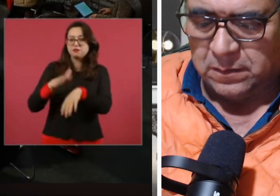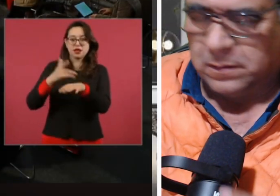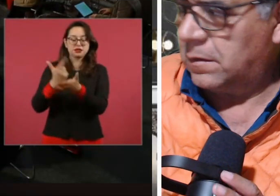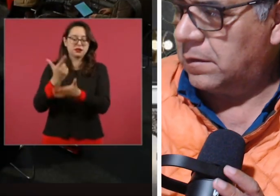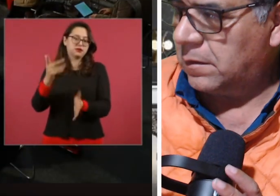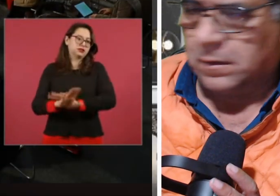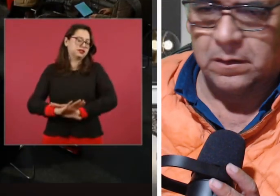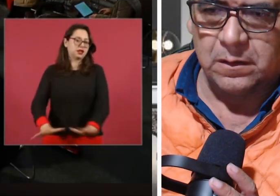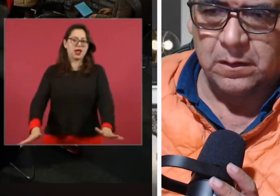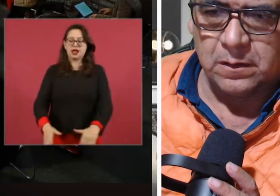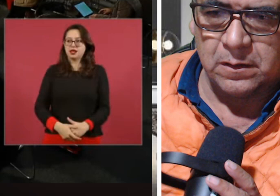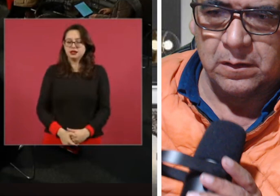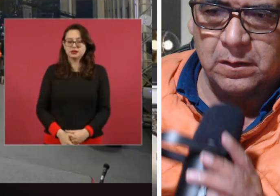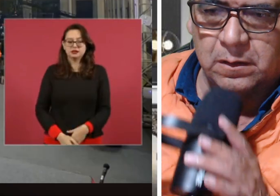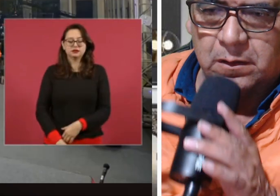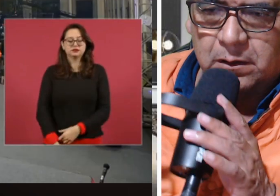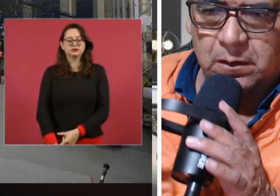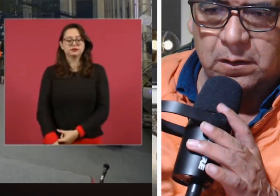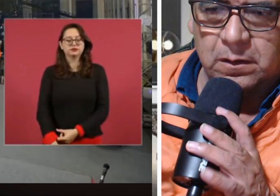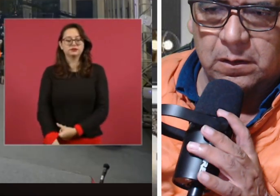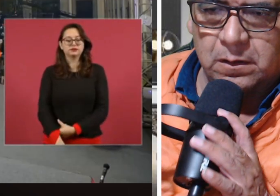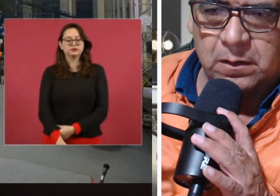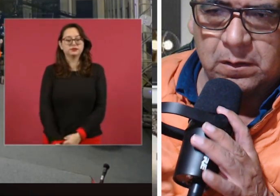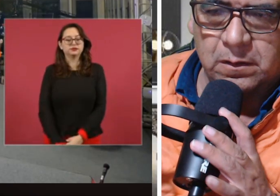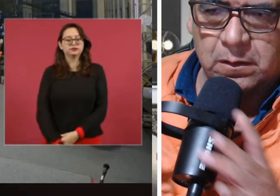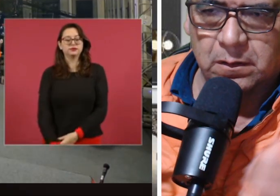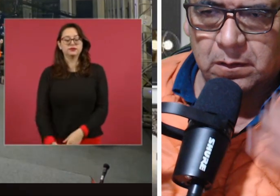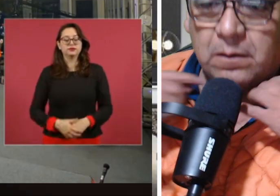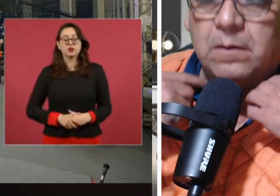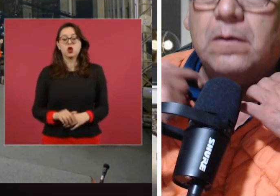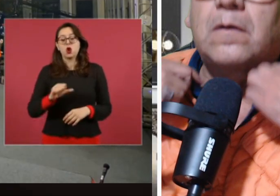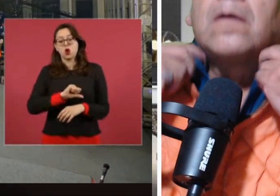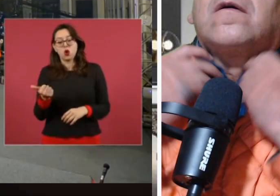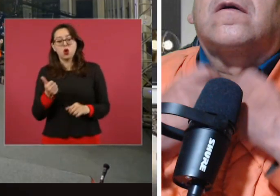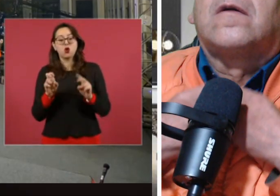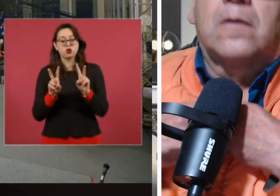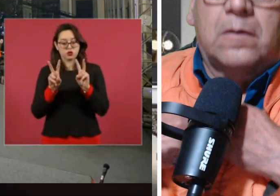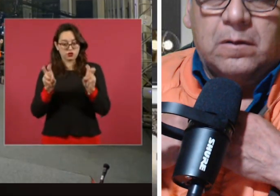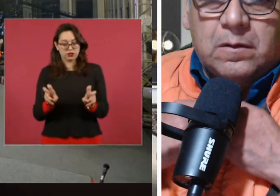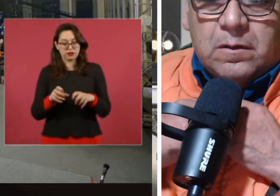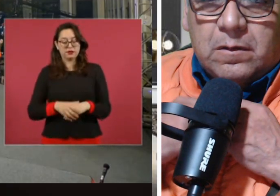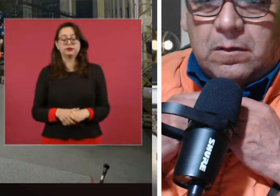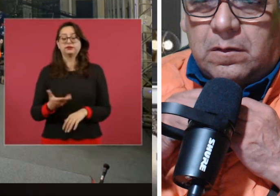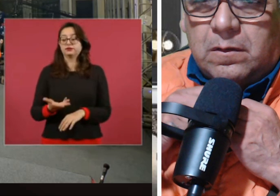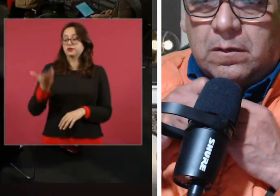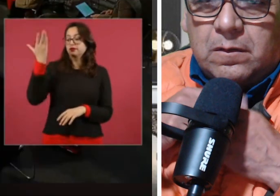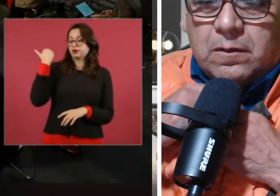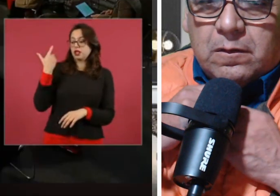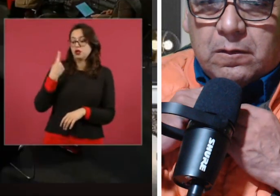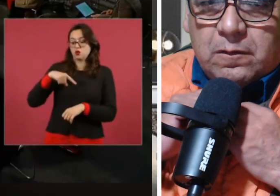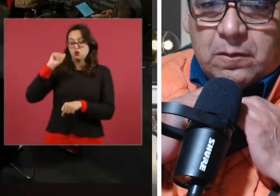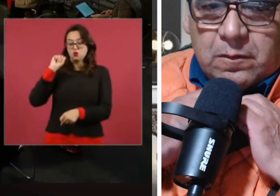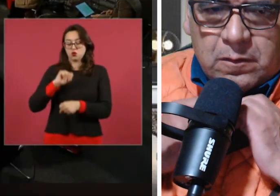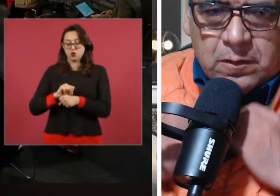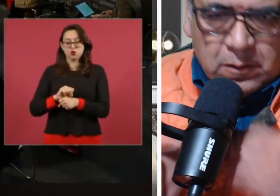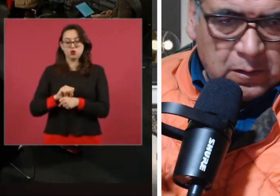Bien, presidente, en otro tema, la semana pasada se dio a conocer en la isopública la renuncia del magistrado presidente del Tribunal